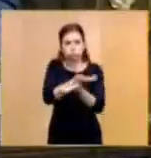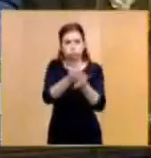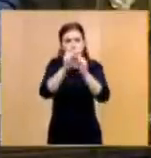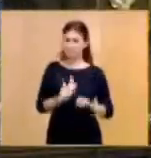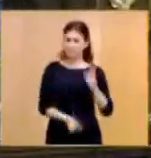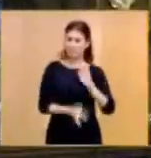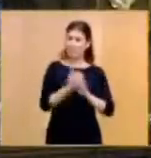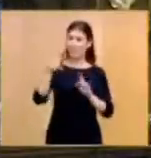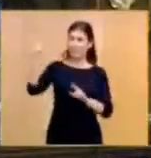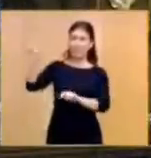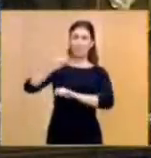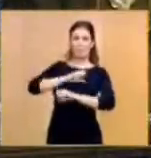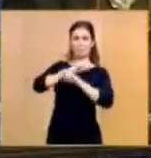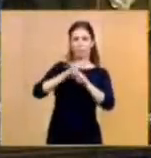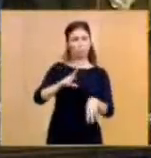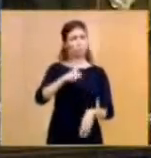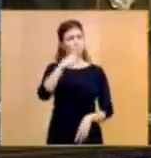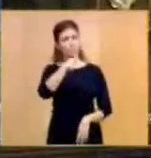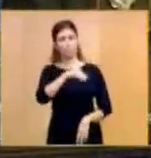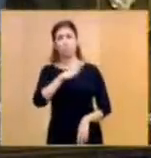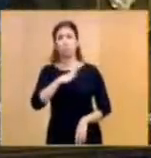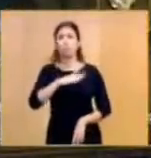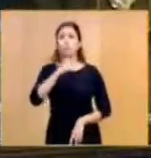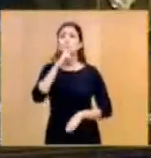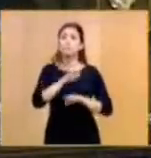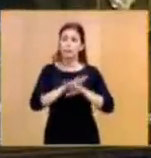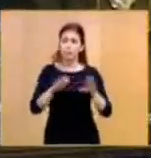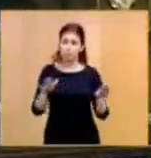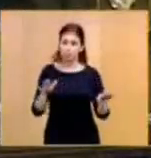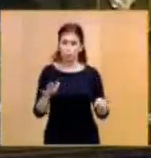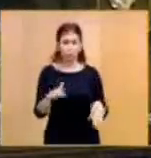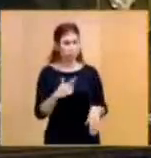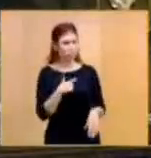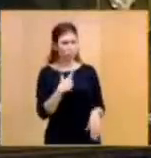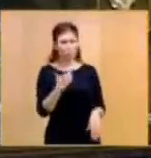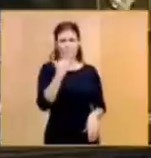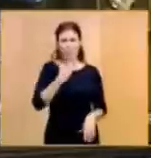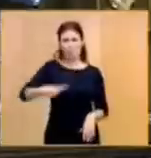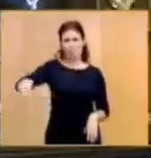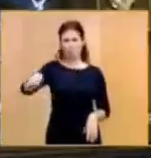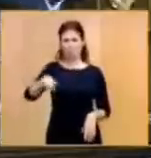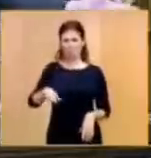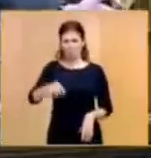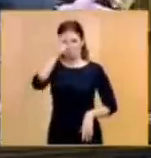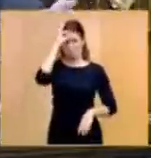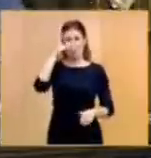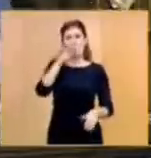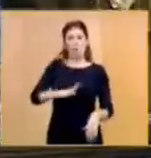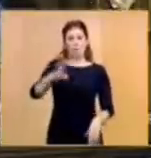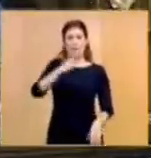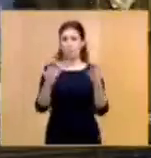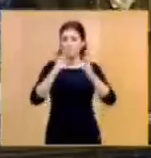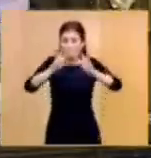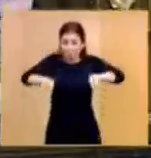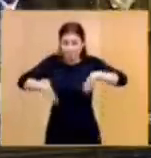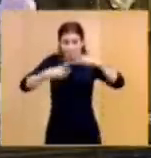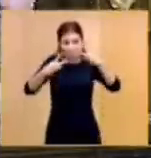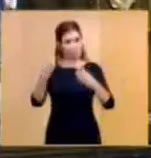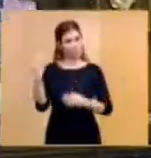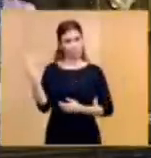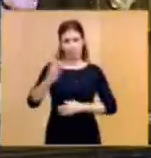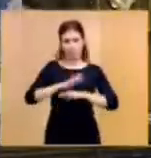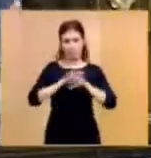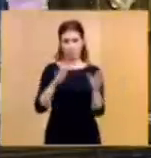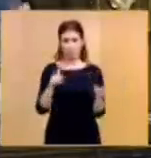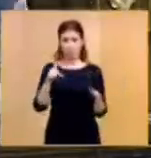siempre. Silencio, por favor. Si yo ya sé que ustedes de esto no saben una palabra, hombre, podrían callarse. Y esto